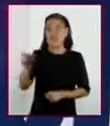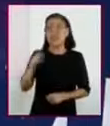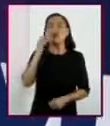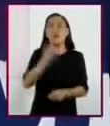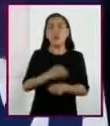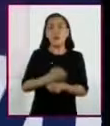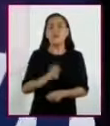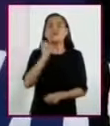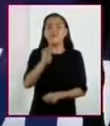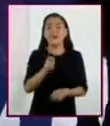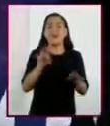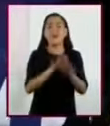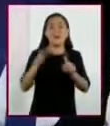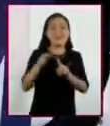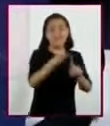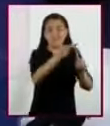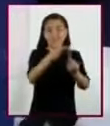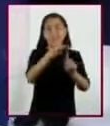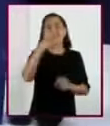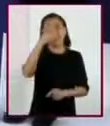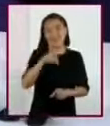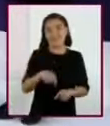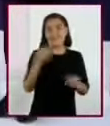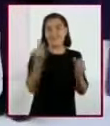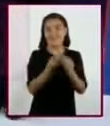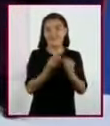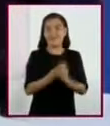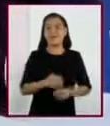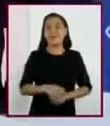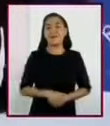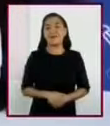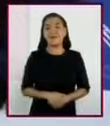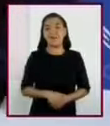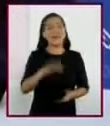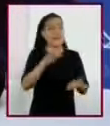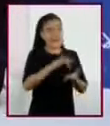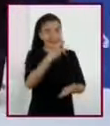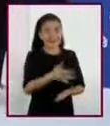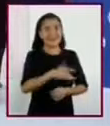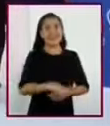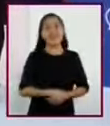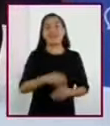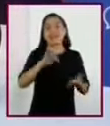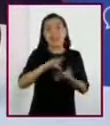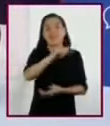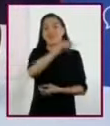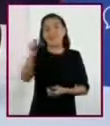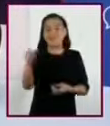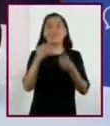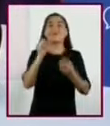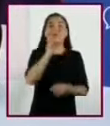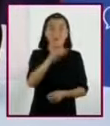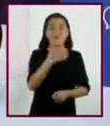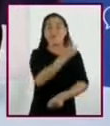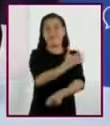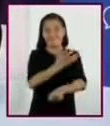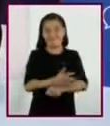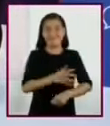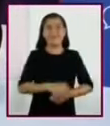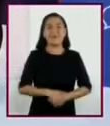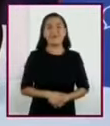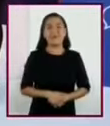estará a cargo de guiarnos en nuestra sesión. Gracias y gracias a todos ustedes por acompañarnos.